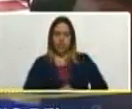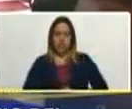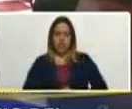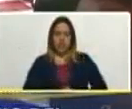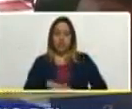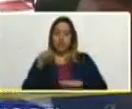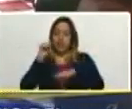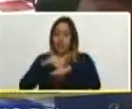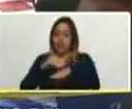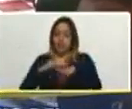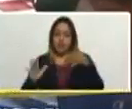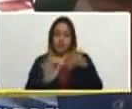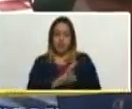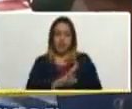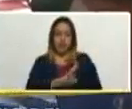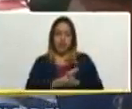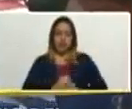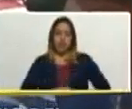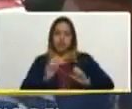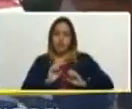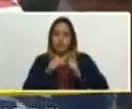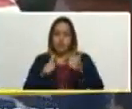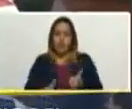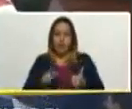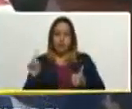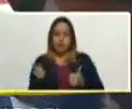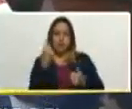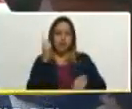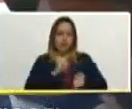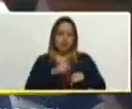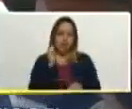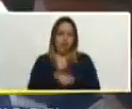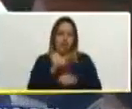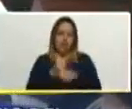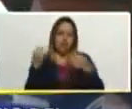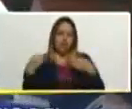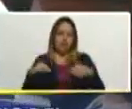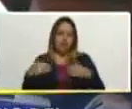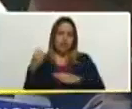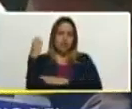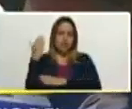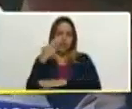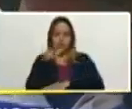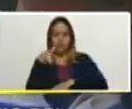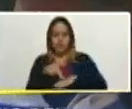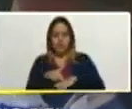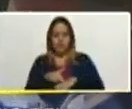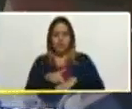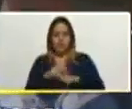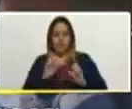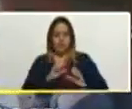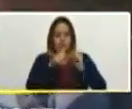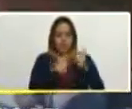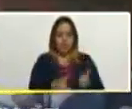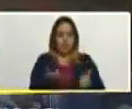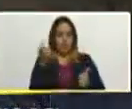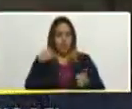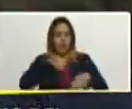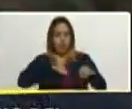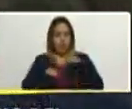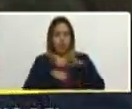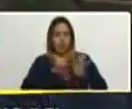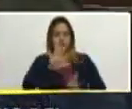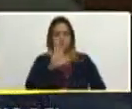apertura del primer periodo de sesiones ordinarias de la Asamblea Nacional que inició el pasado jueves